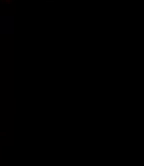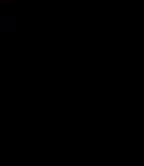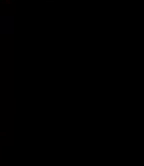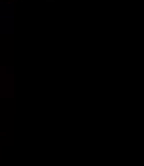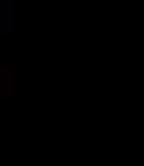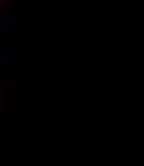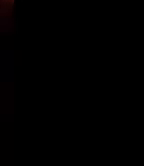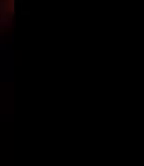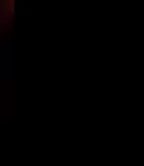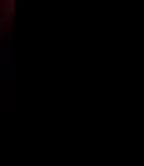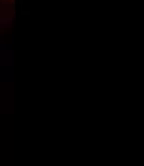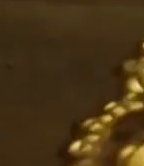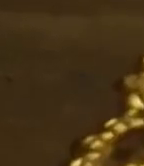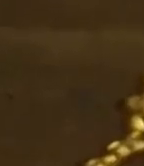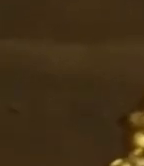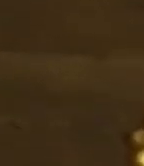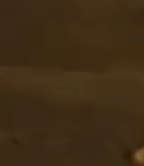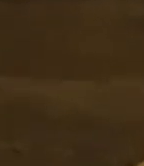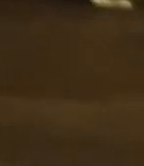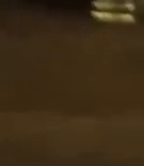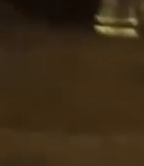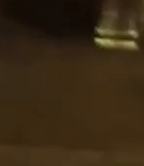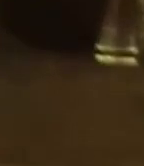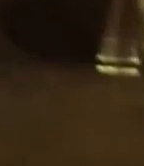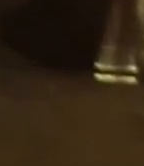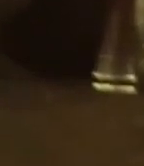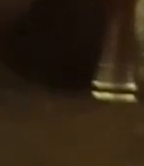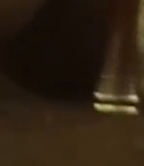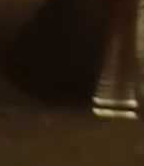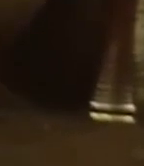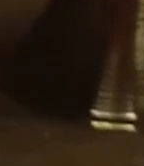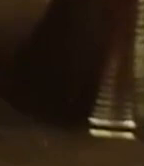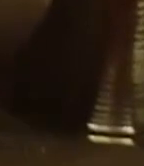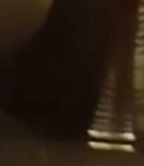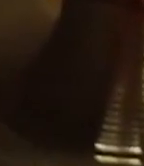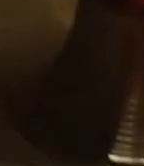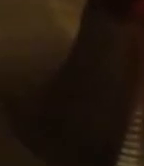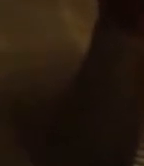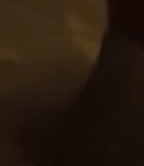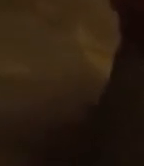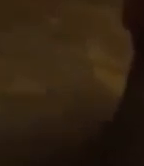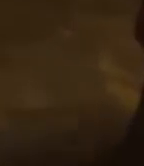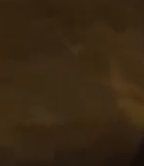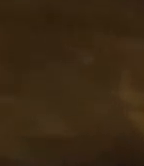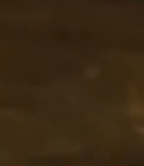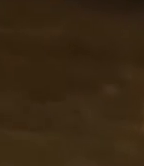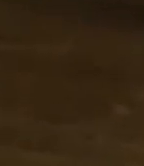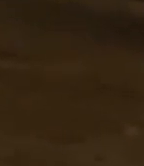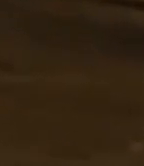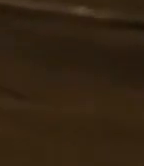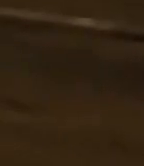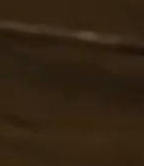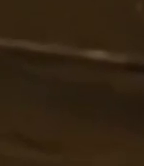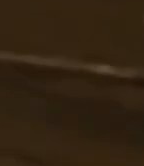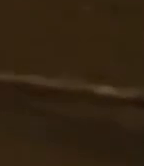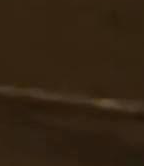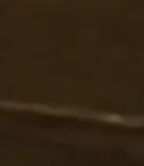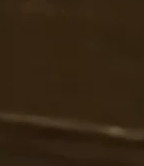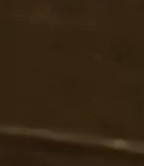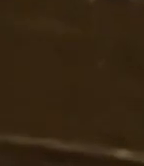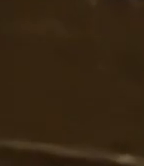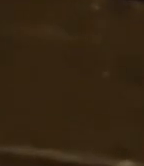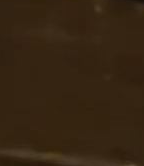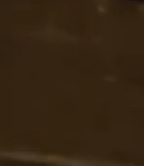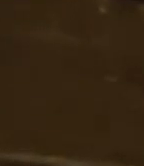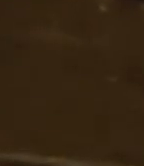al 22 de agosto en nueve ocasiones las películas seleccionadas por el organismo mexicano han sido nominadas en esta